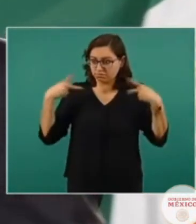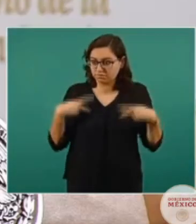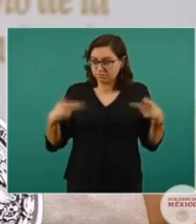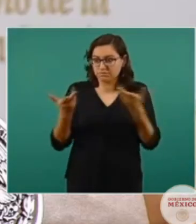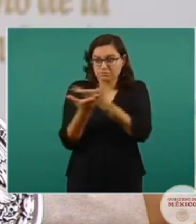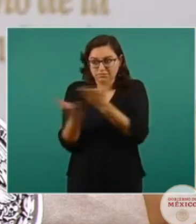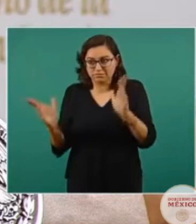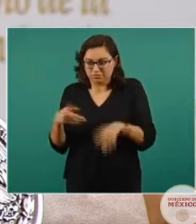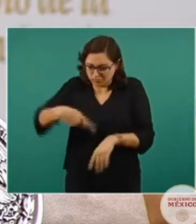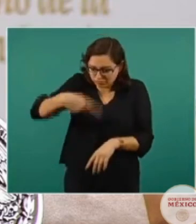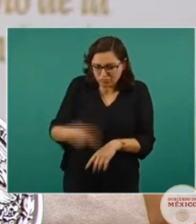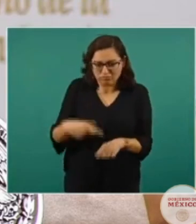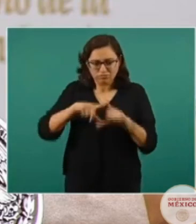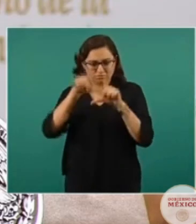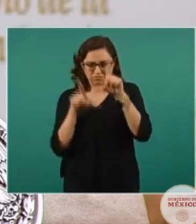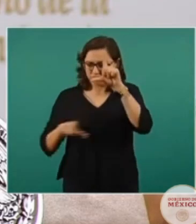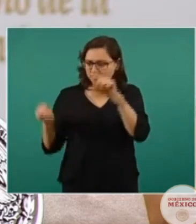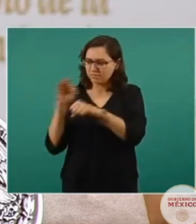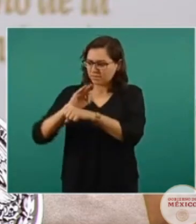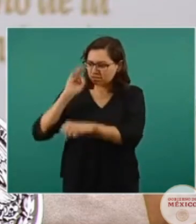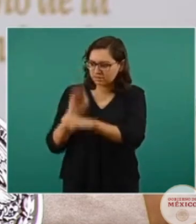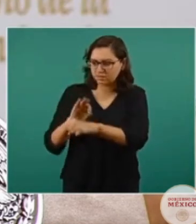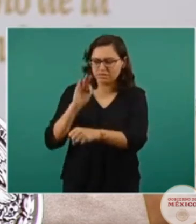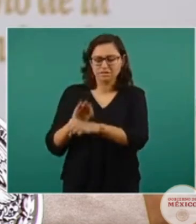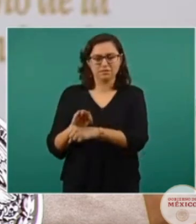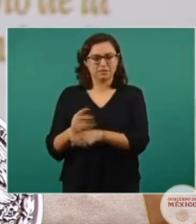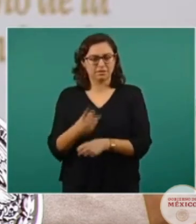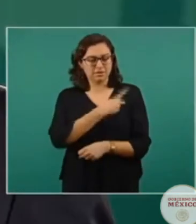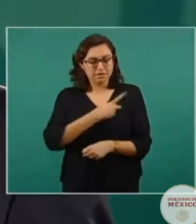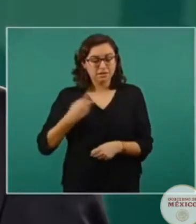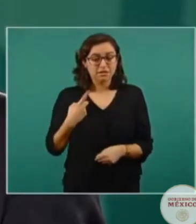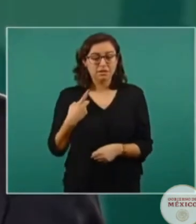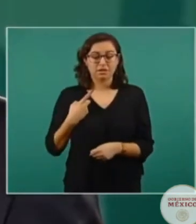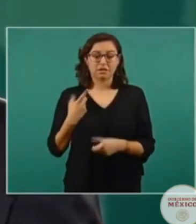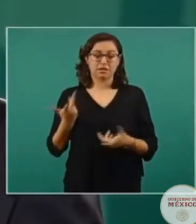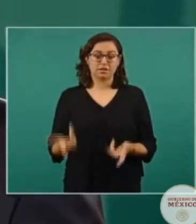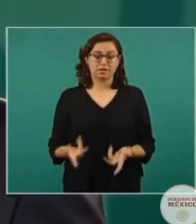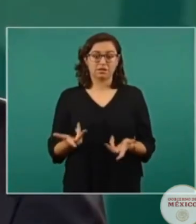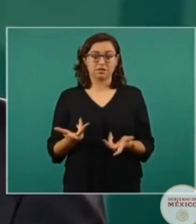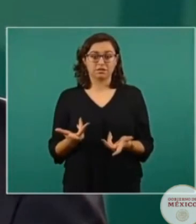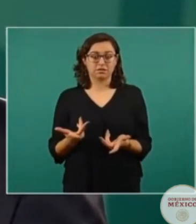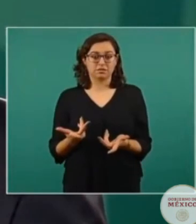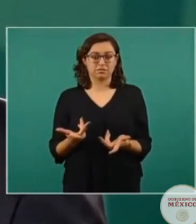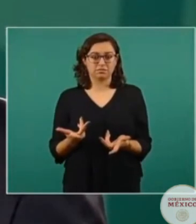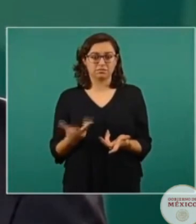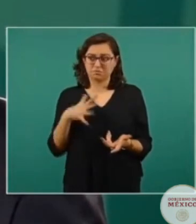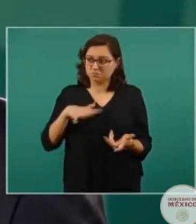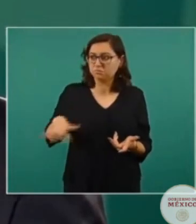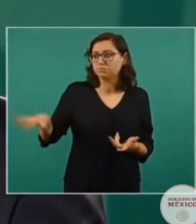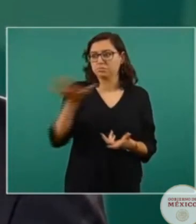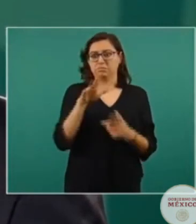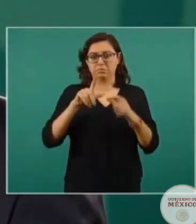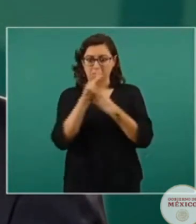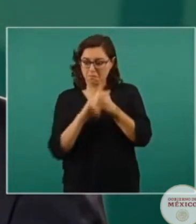deja muy claro que es una responsabilidad de los estados, de los gobiernos de los estados, cuidar a sus